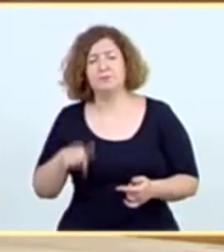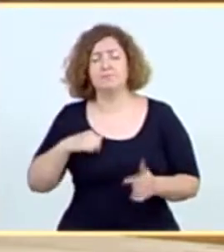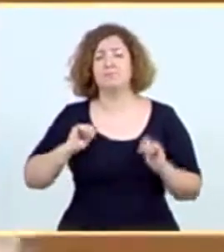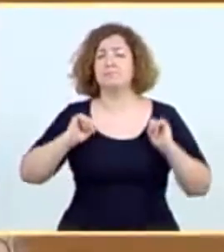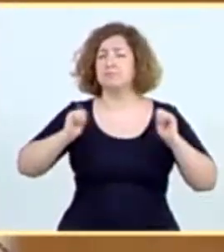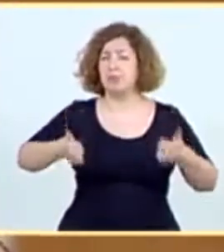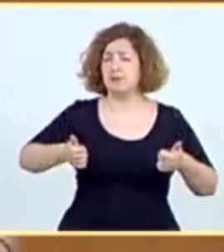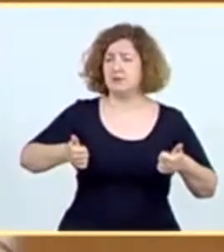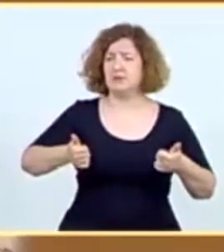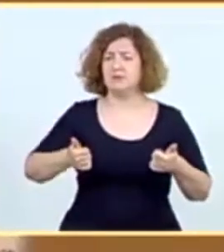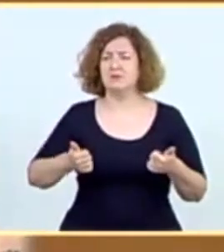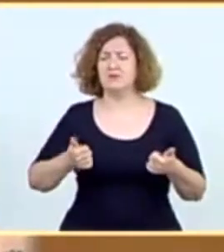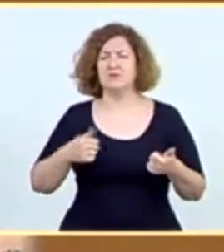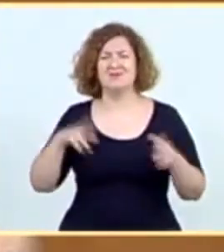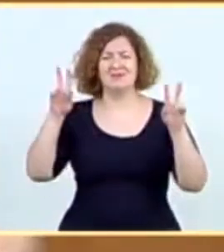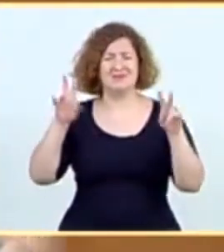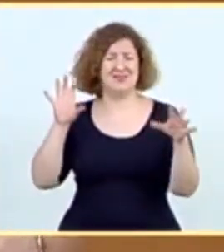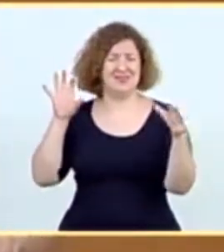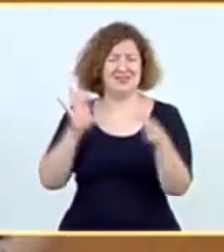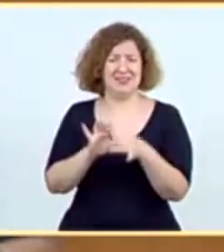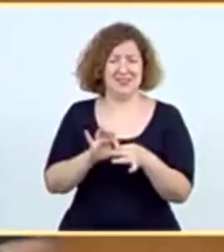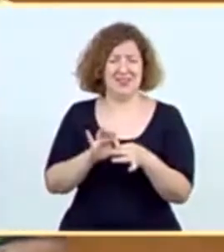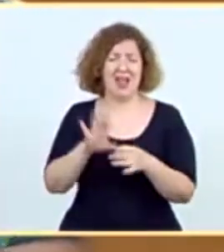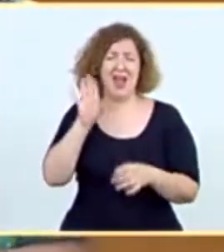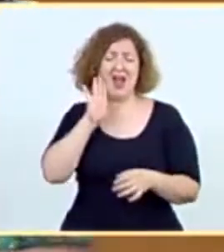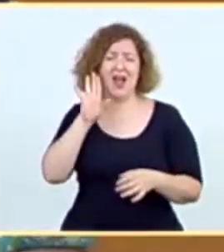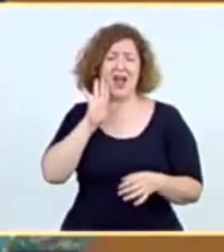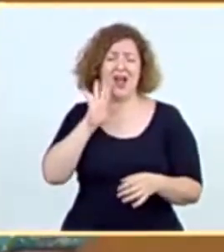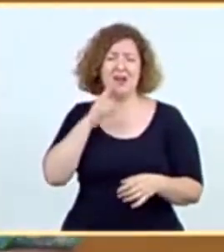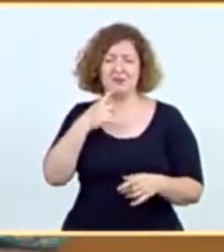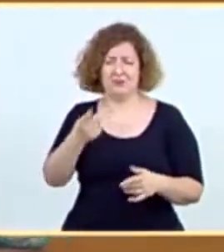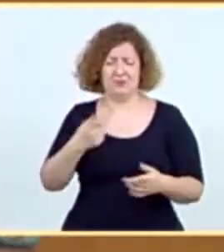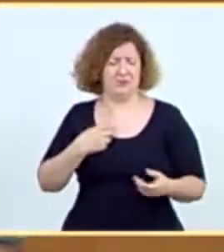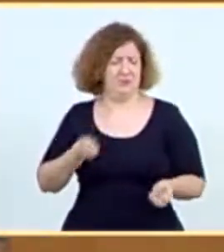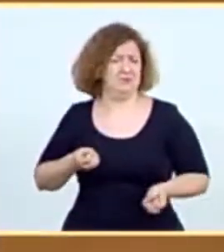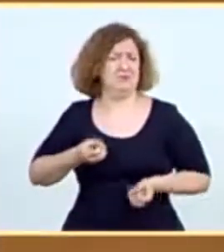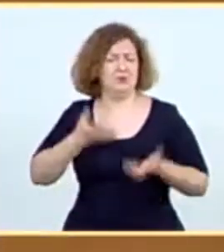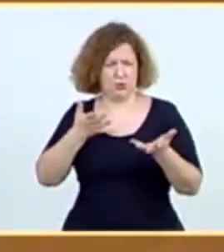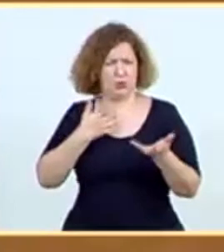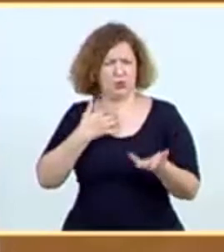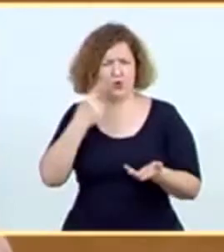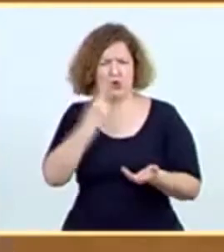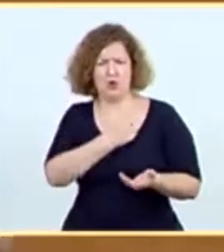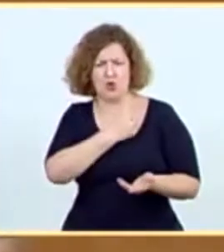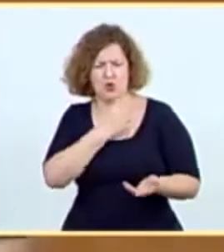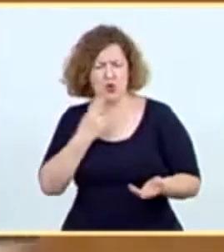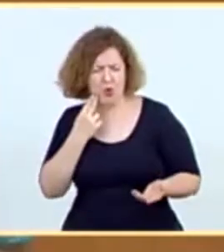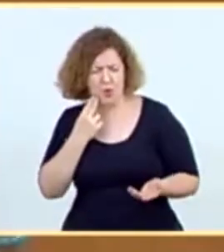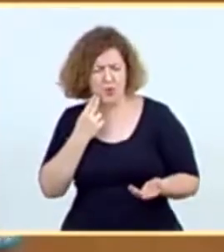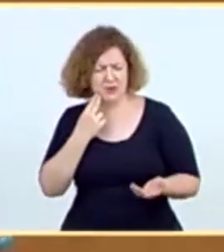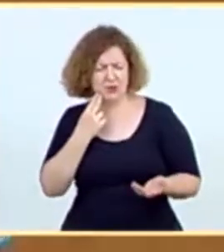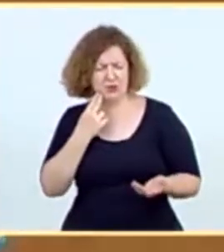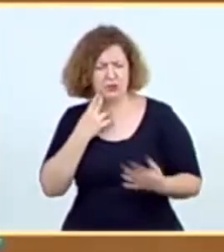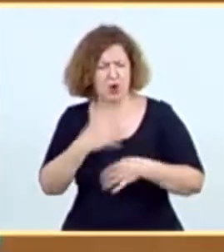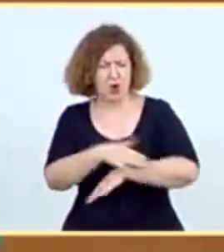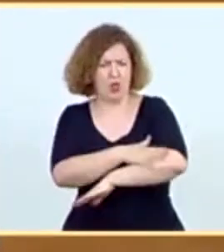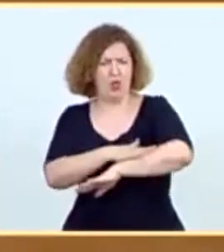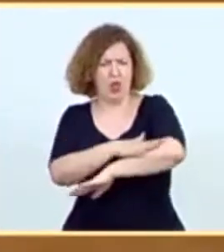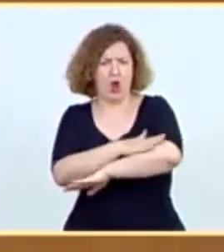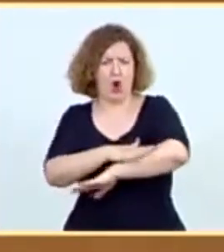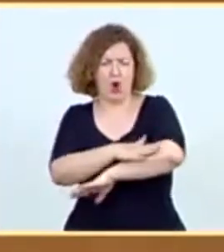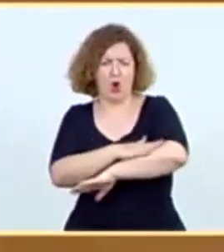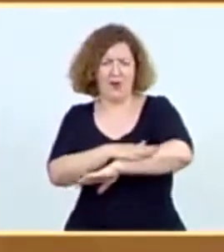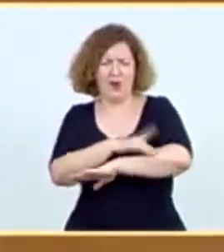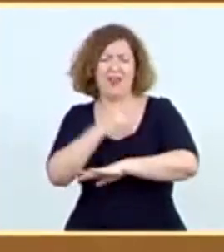intervención en relación a la interpelación planteada manifestando el compromiso del Gobierno de España con el desarrollo del